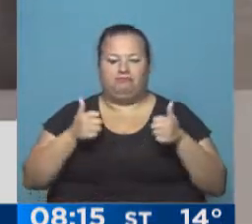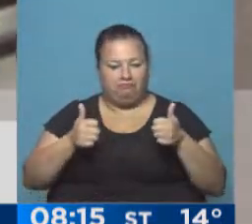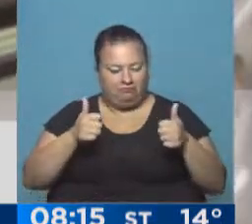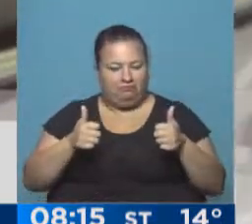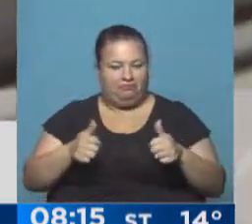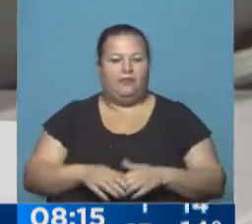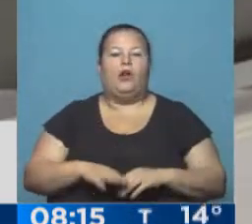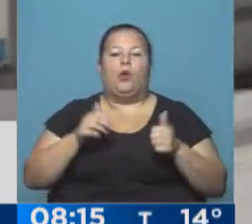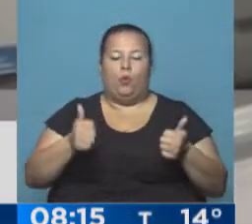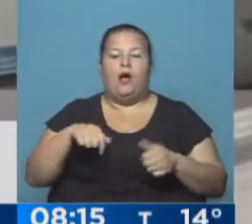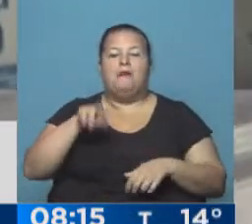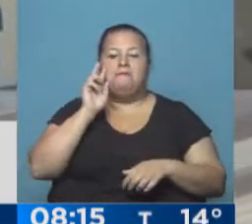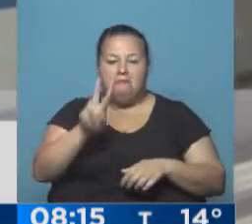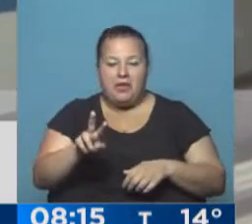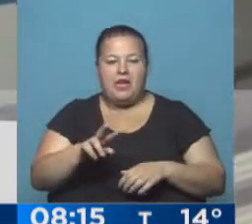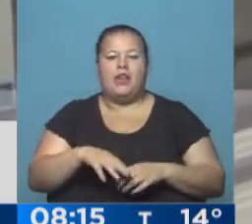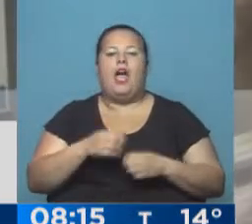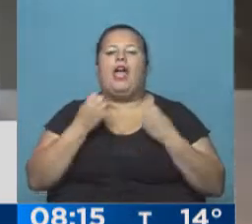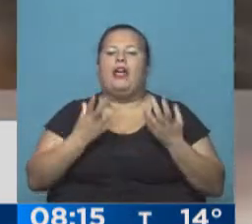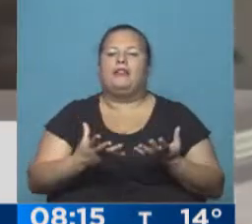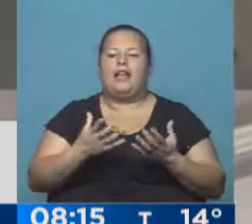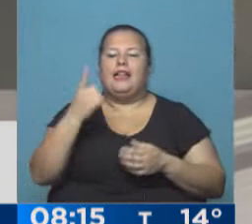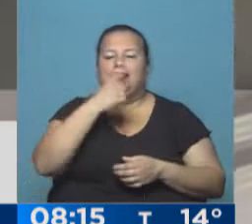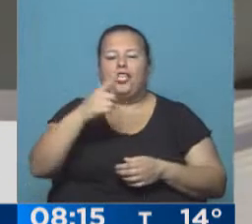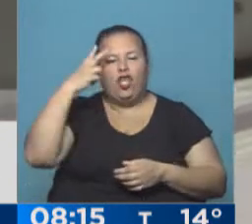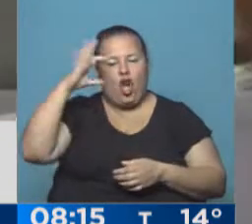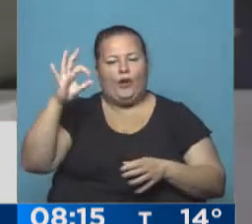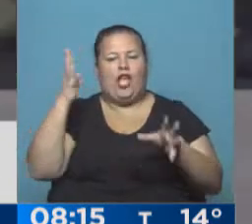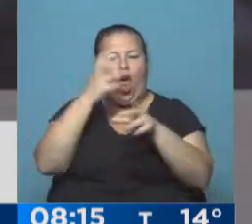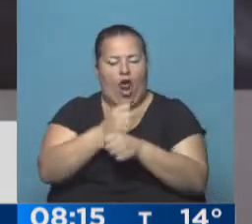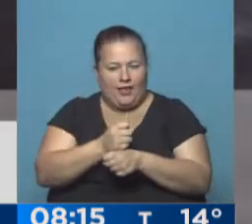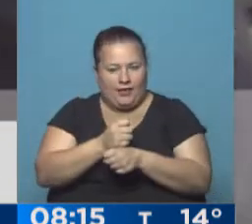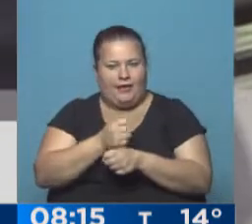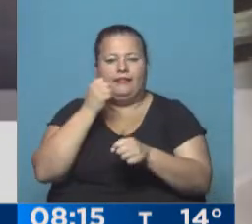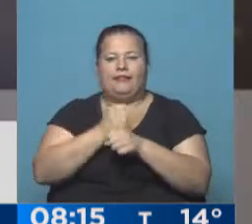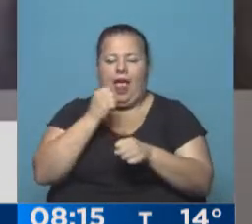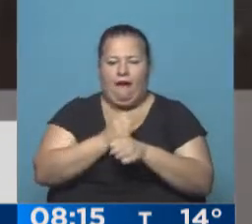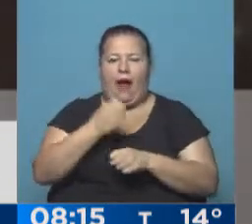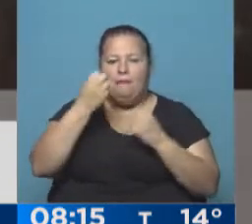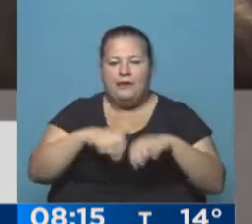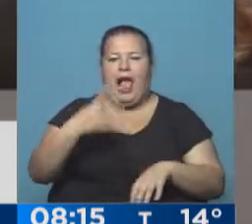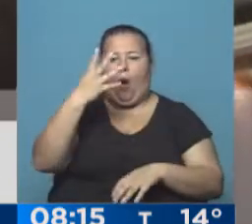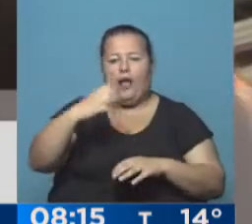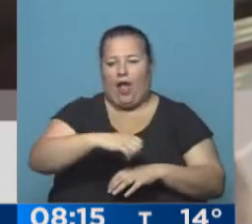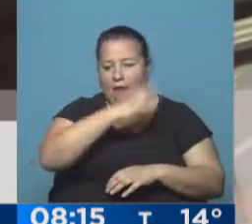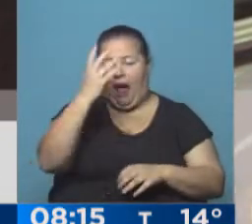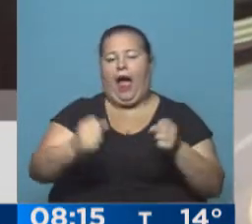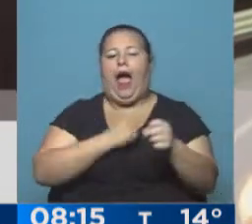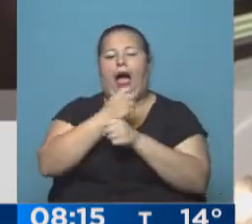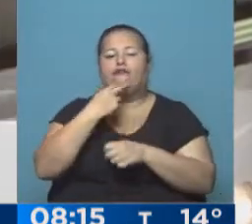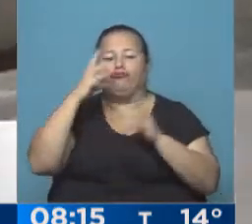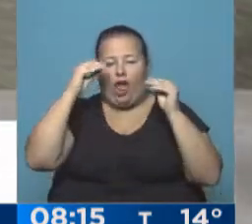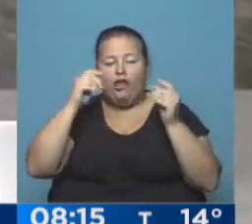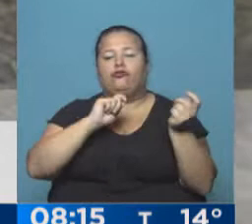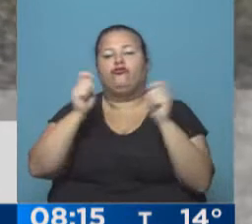Ariel, buenísimo. Ahí vemos entonces cómo funcionan estos 190 colectivos que están trabajando desde las 4 de la mañana y hasta las 23 horas